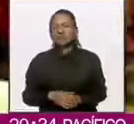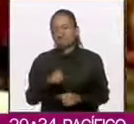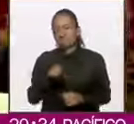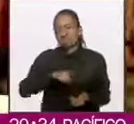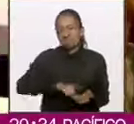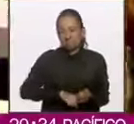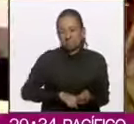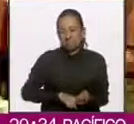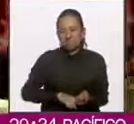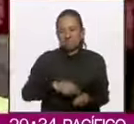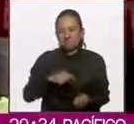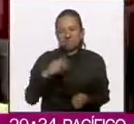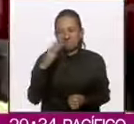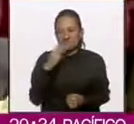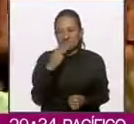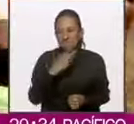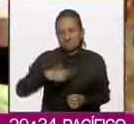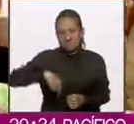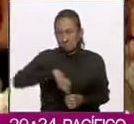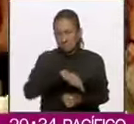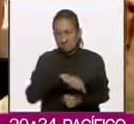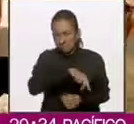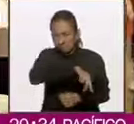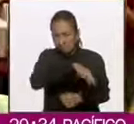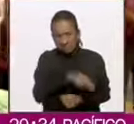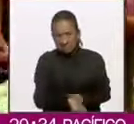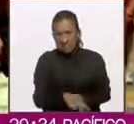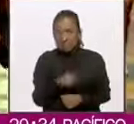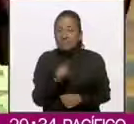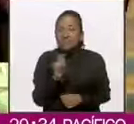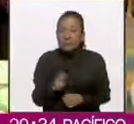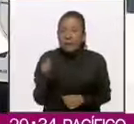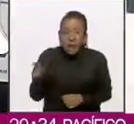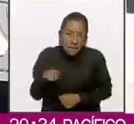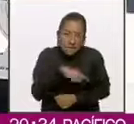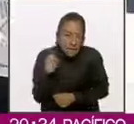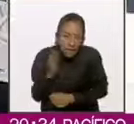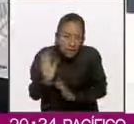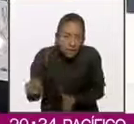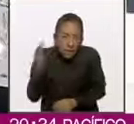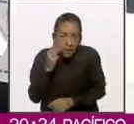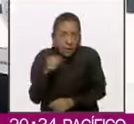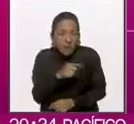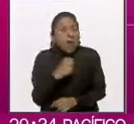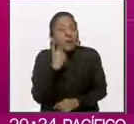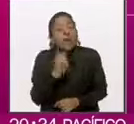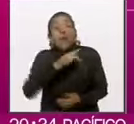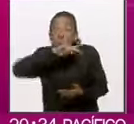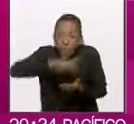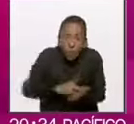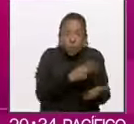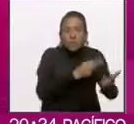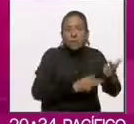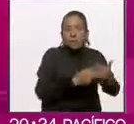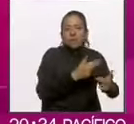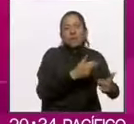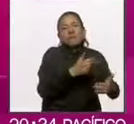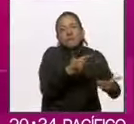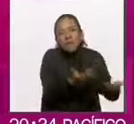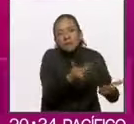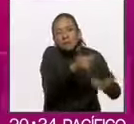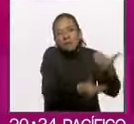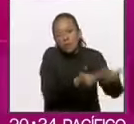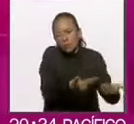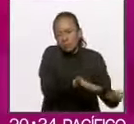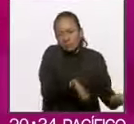de reponer el procedimiento en el que perdió. Hay que recordar que